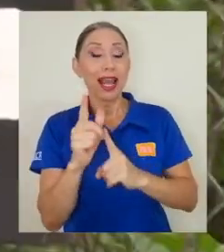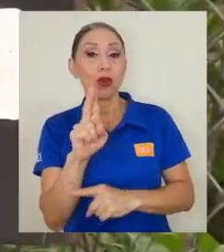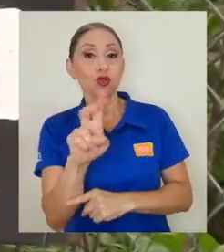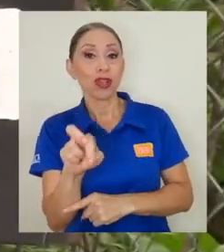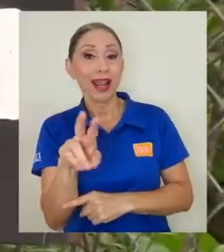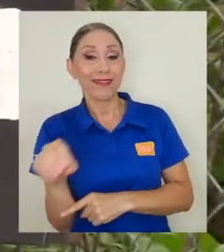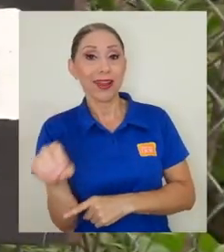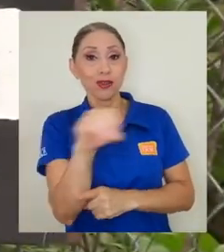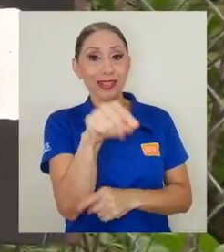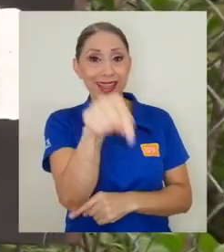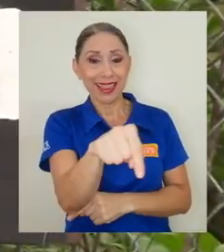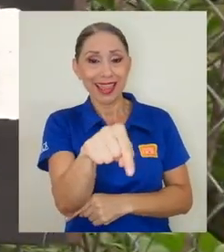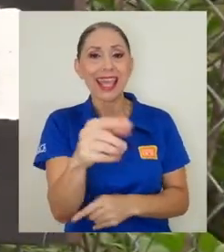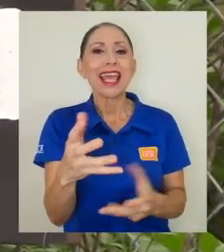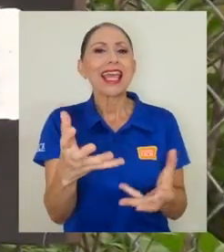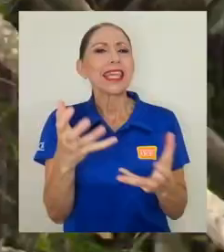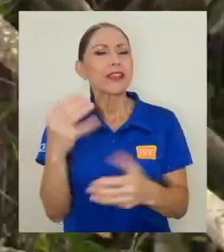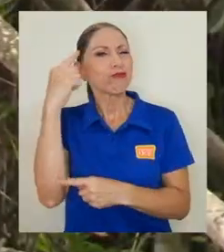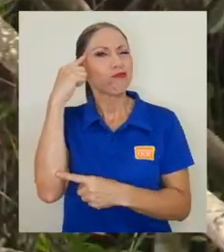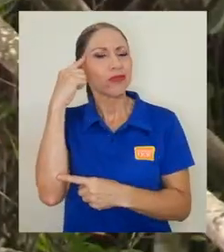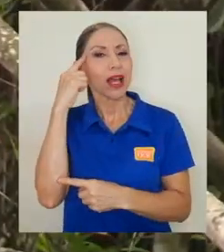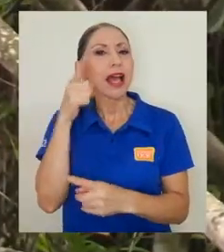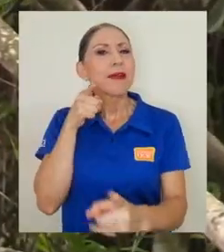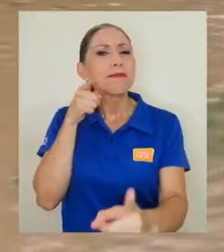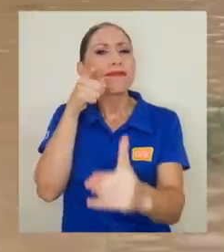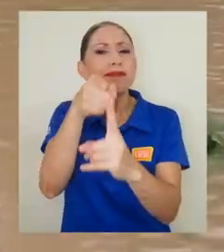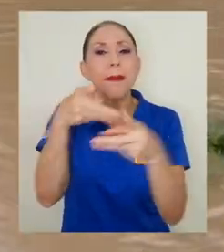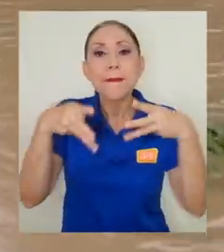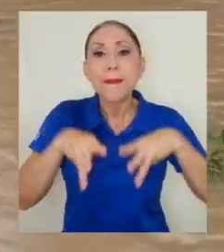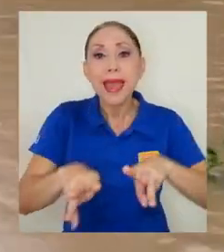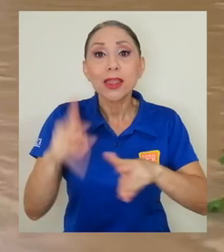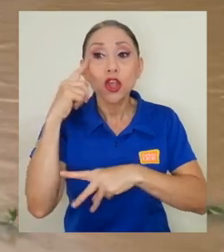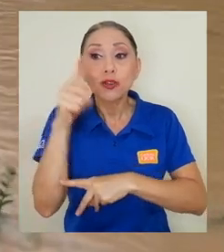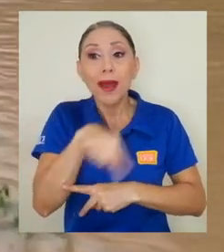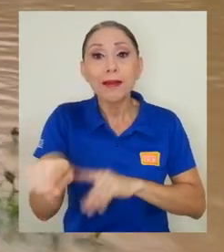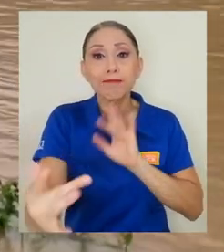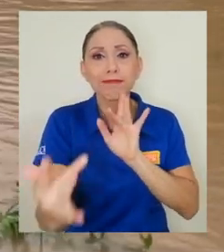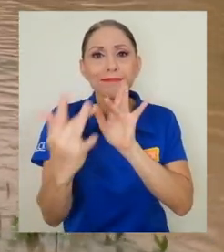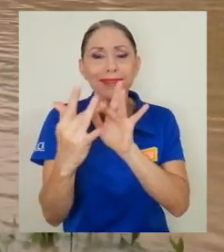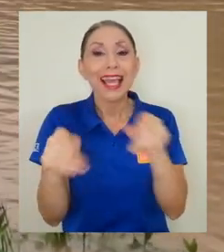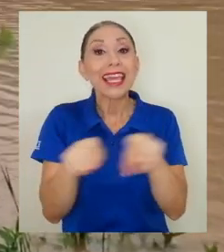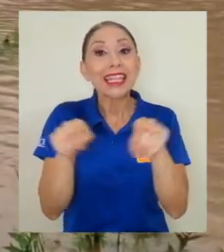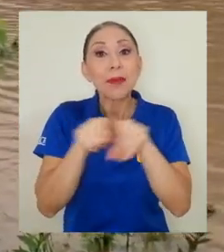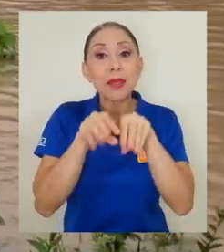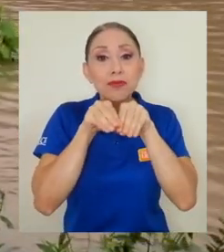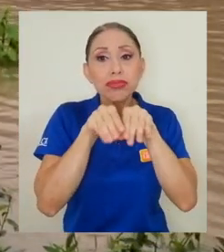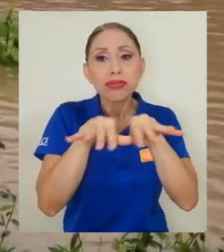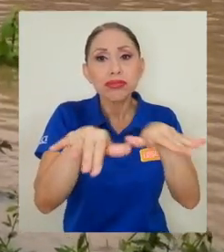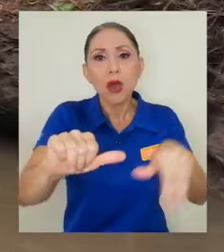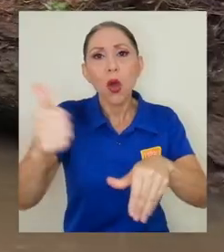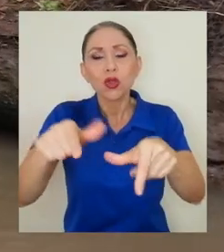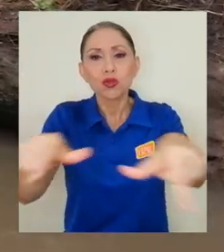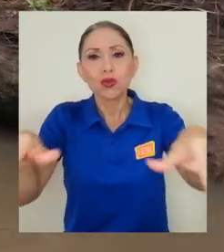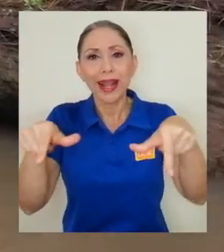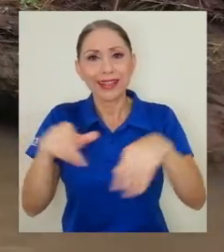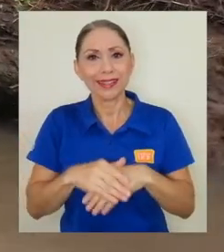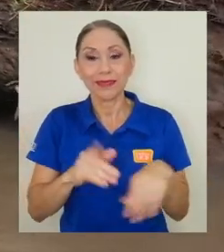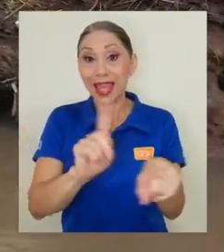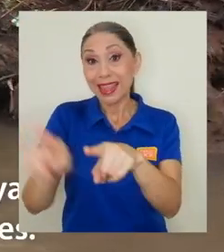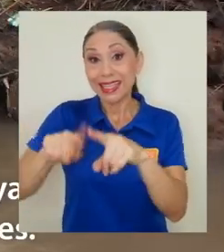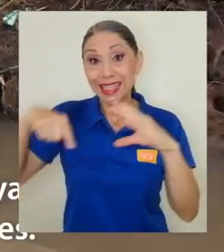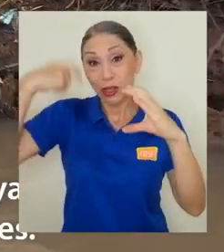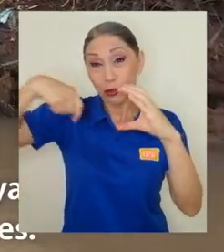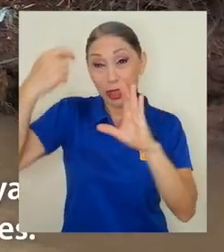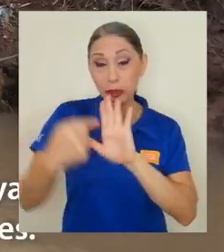buscó nuevos métodos para llegar al público meta de estos proyectos y además ampliar su alcance a otros sectores del país. En los distintos